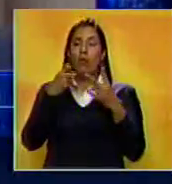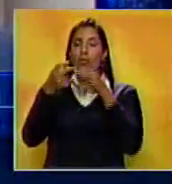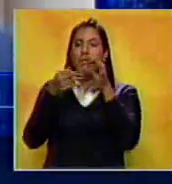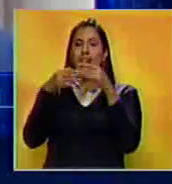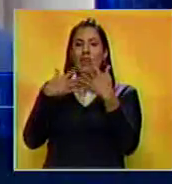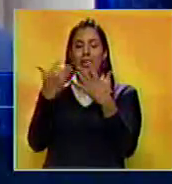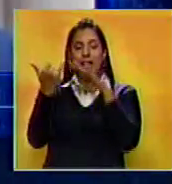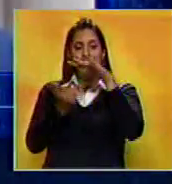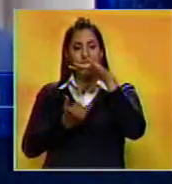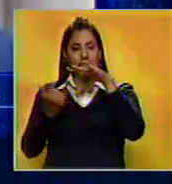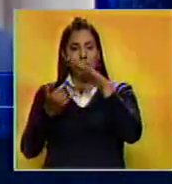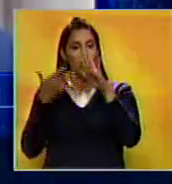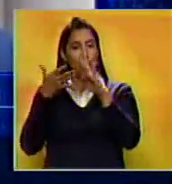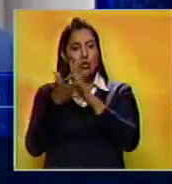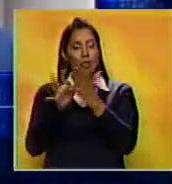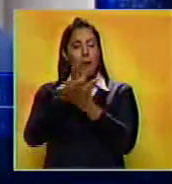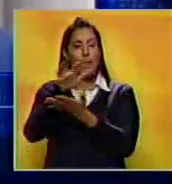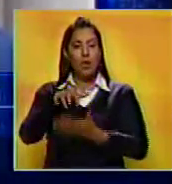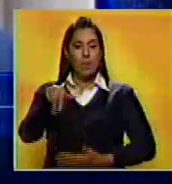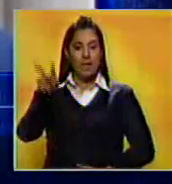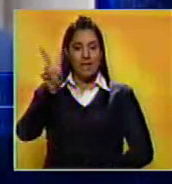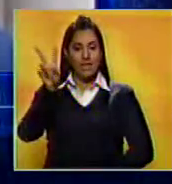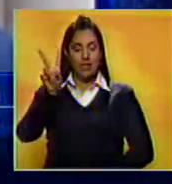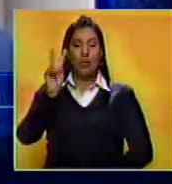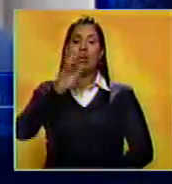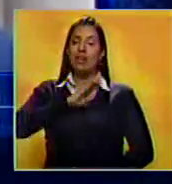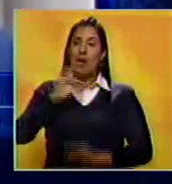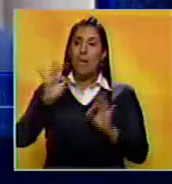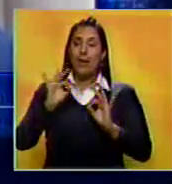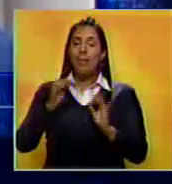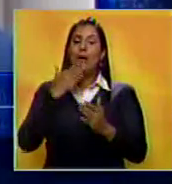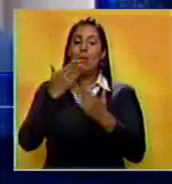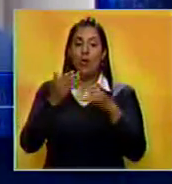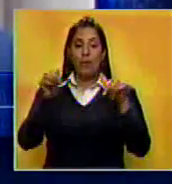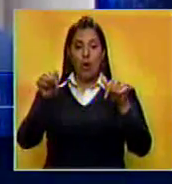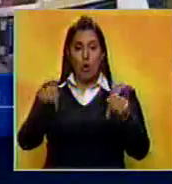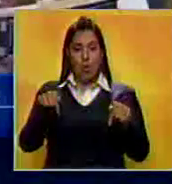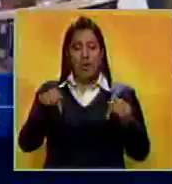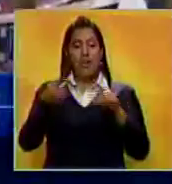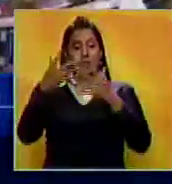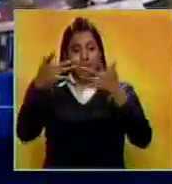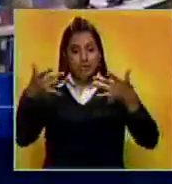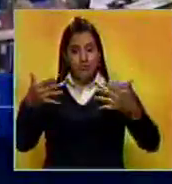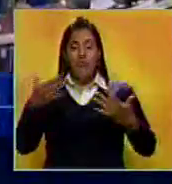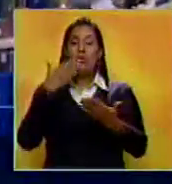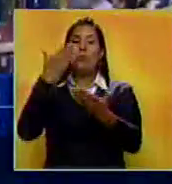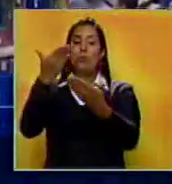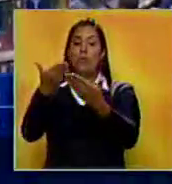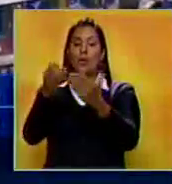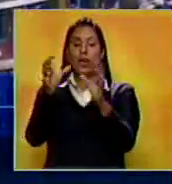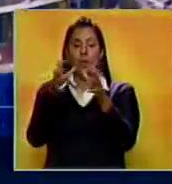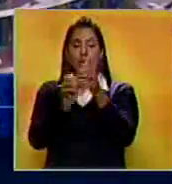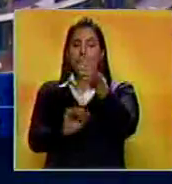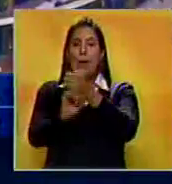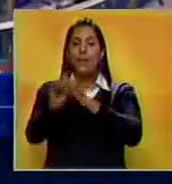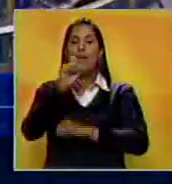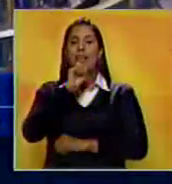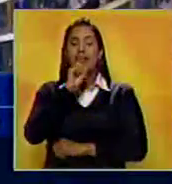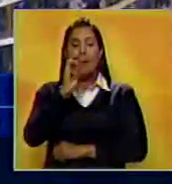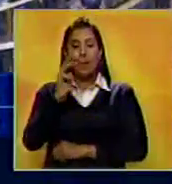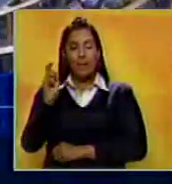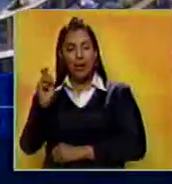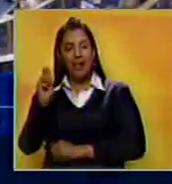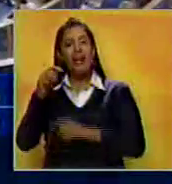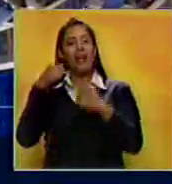declaración institucional sobre la situación venezolana y que estaba prevista presentar hoy. El texto propuesto por el PSOE y apoyado por el PP,